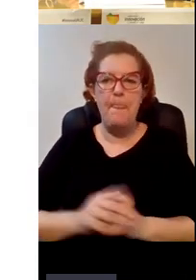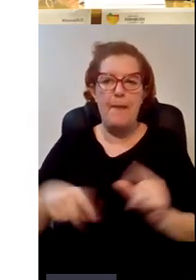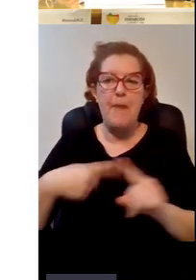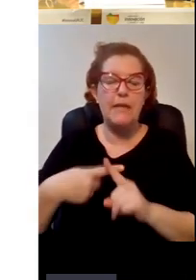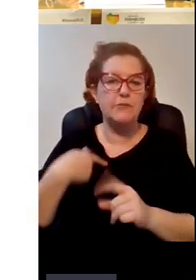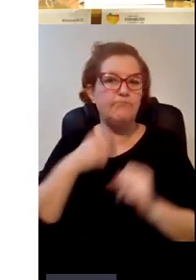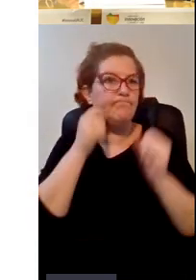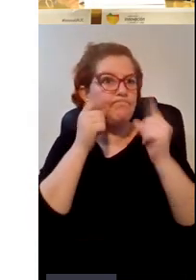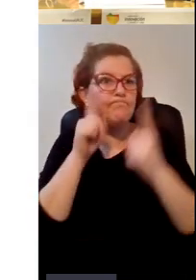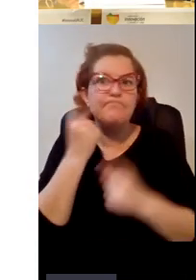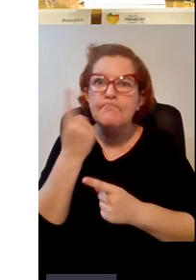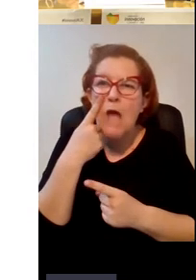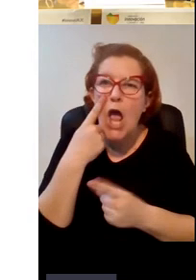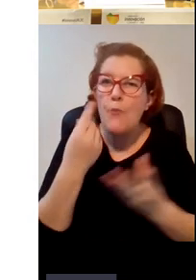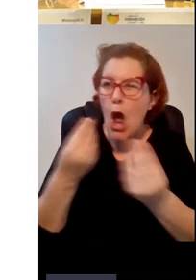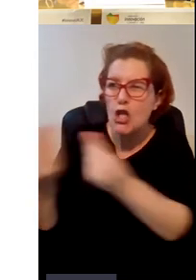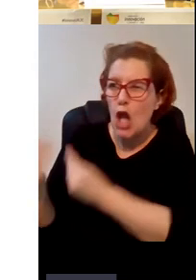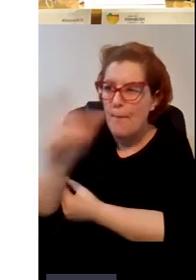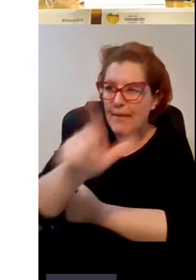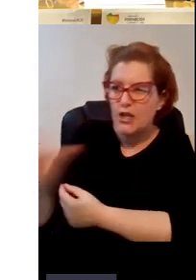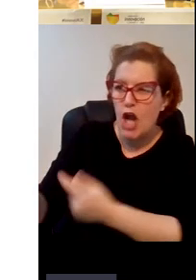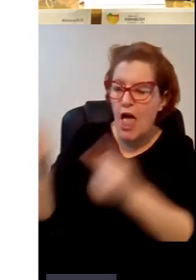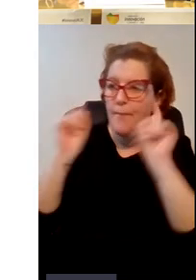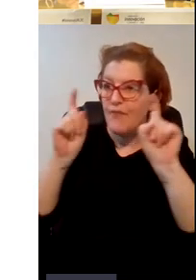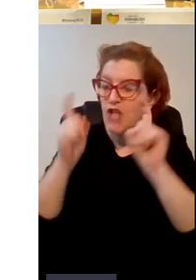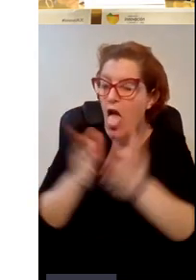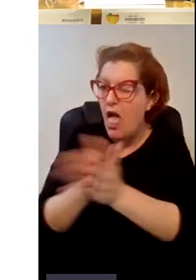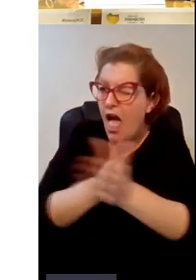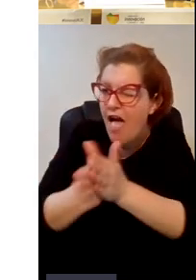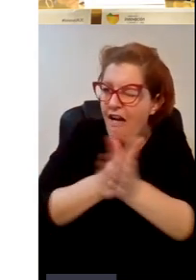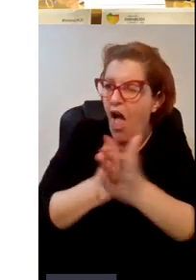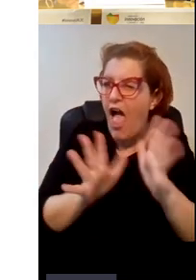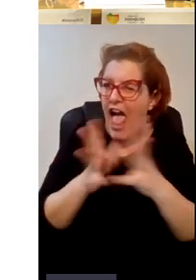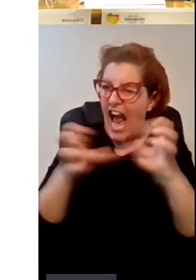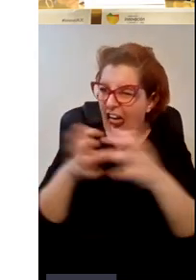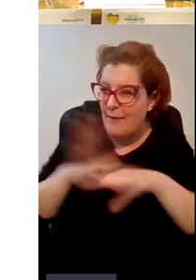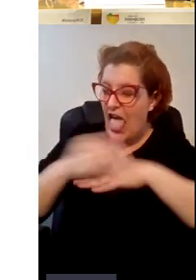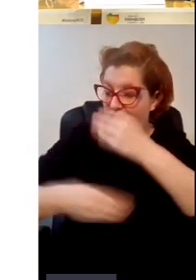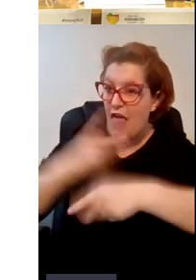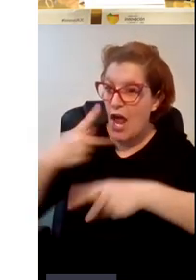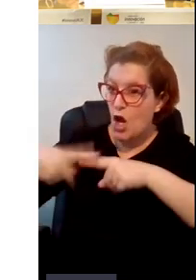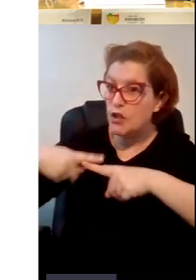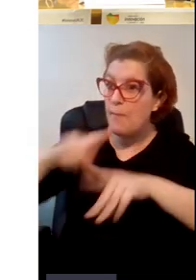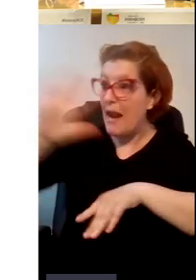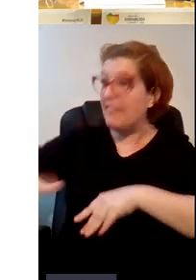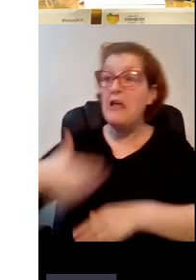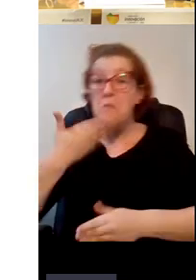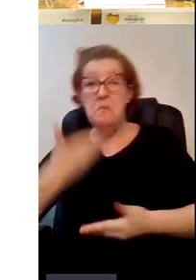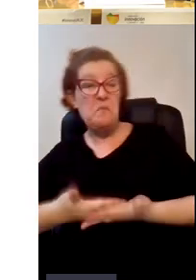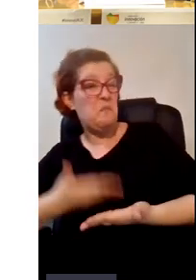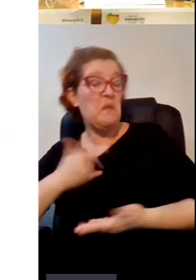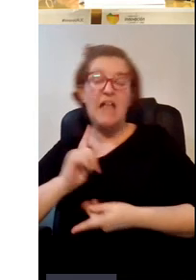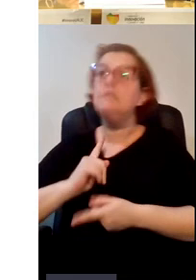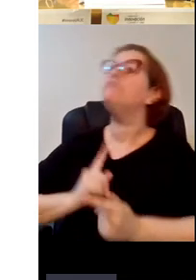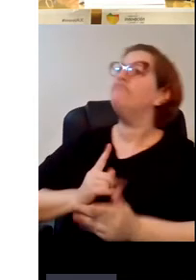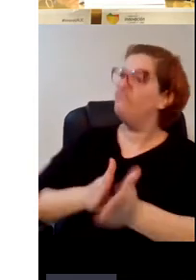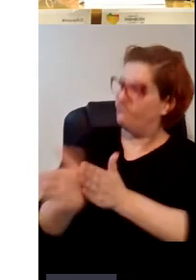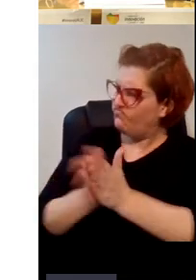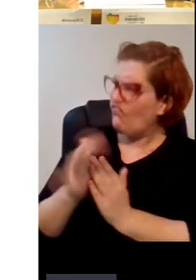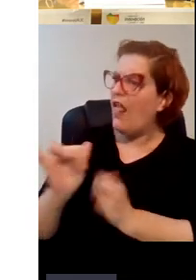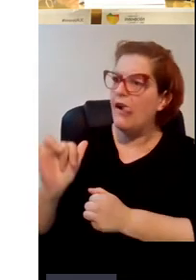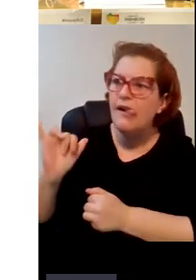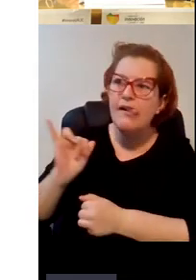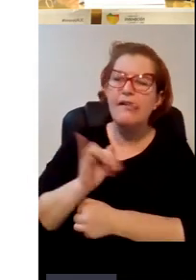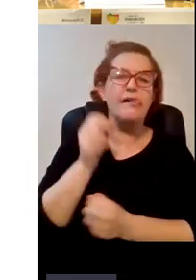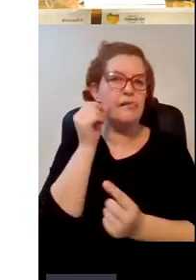detecté muchas ganas de hacer cosas que en principio parece puede parecer que no las hay y sí que las hay y además hay